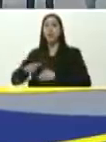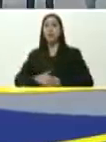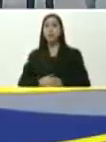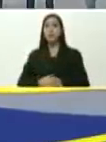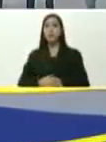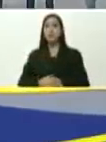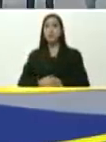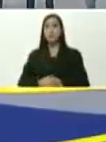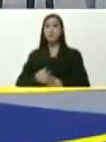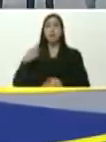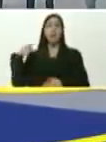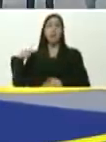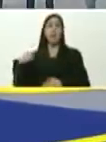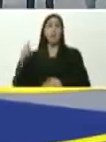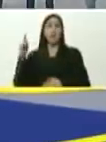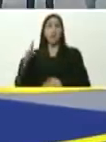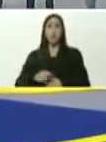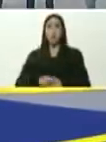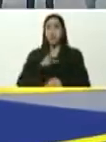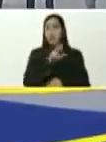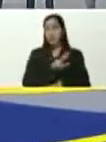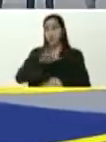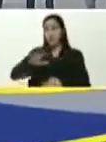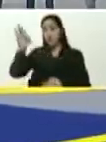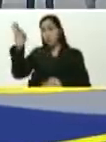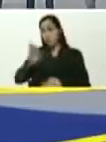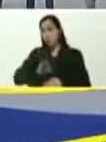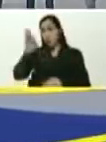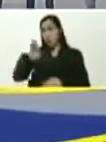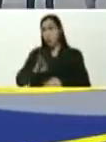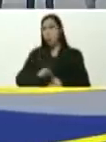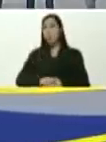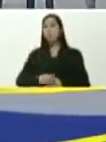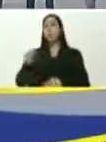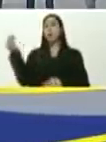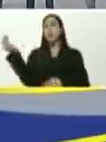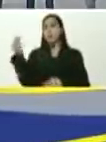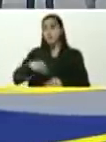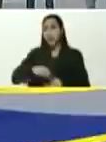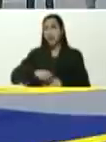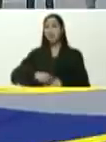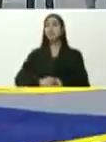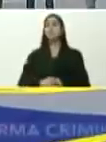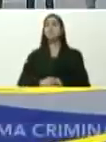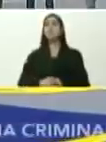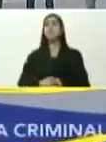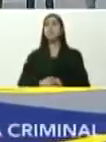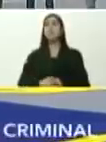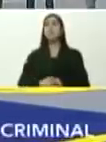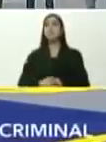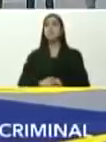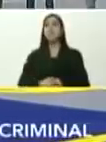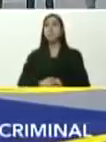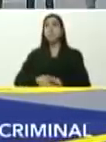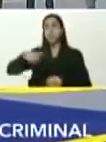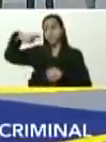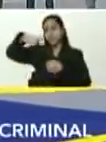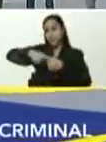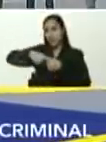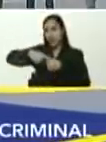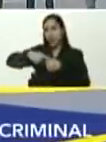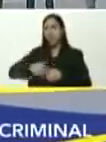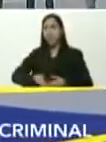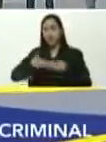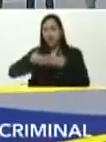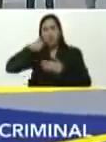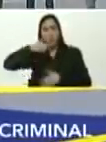además va a tener, un 35% extra, sumado de llenado de gas, para